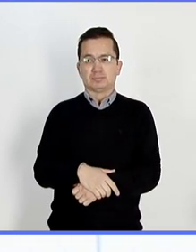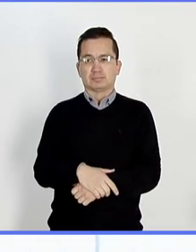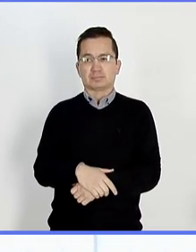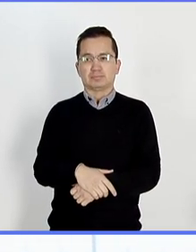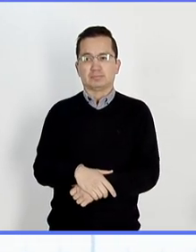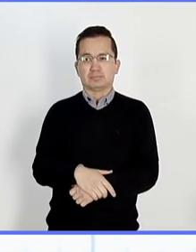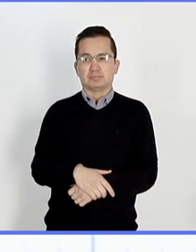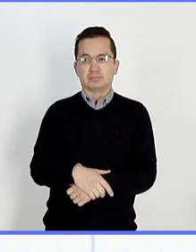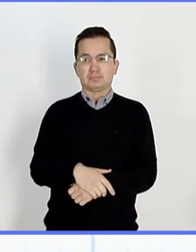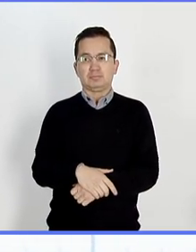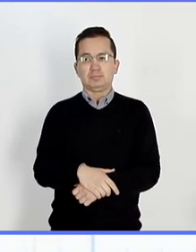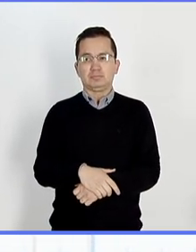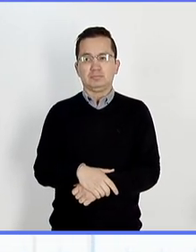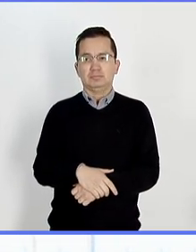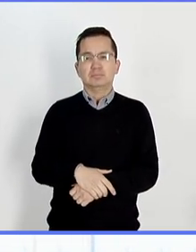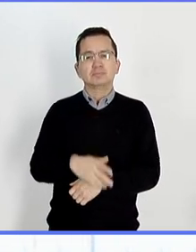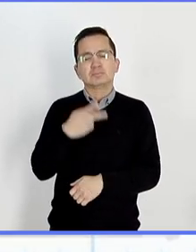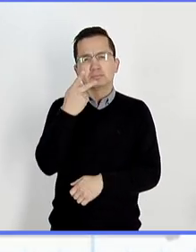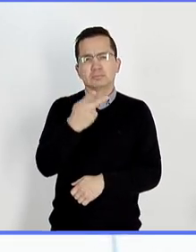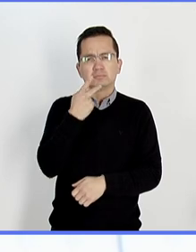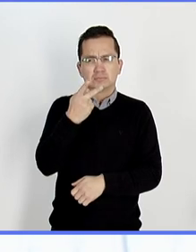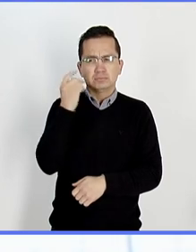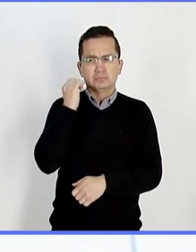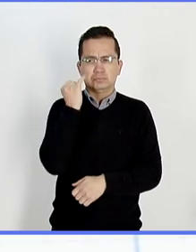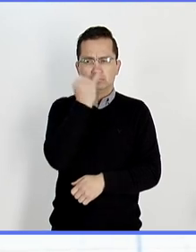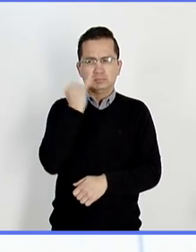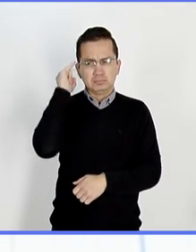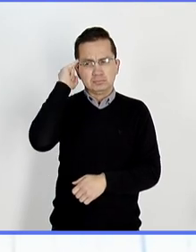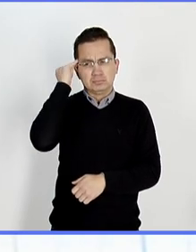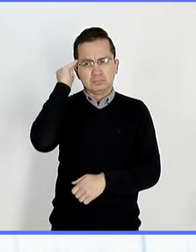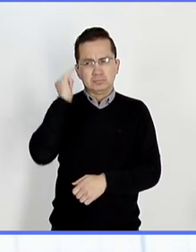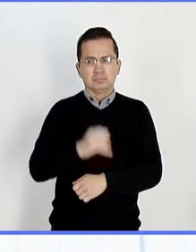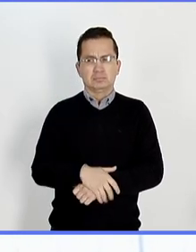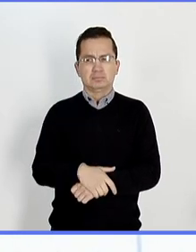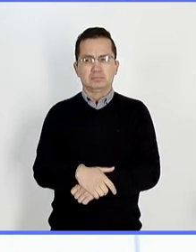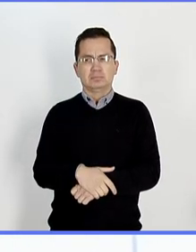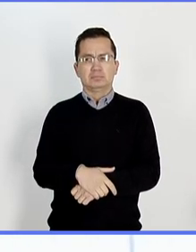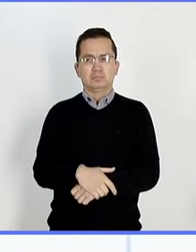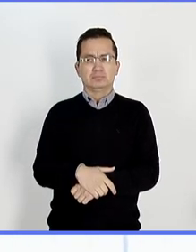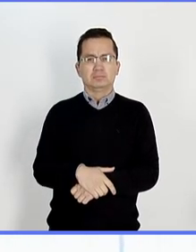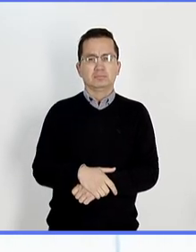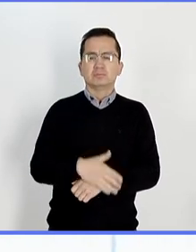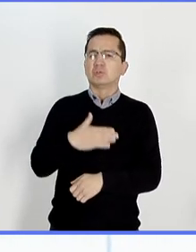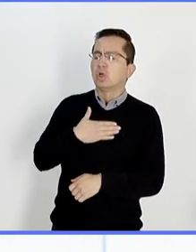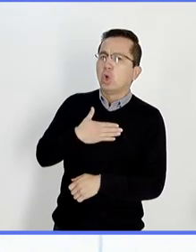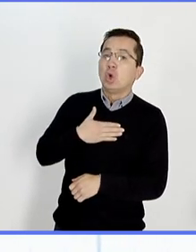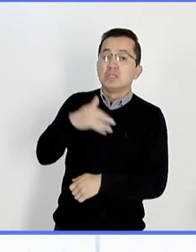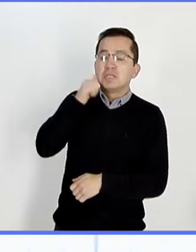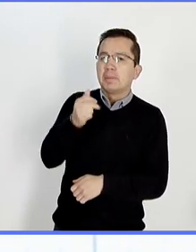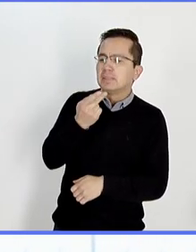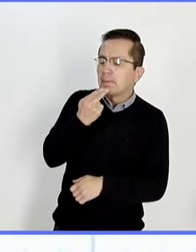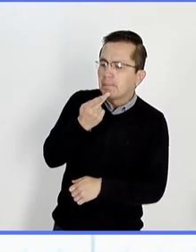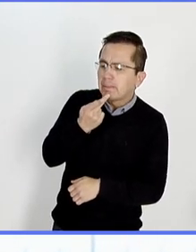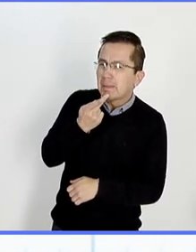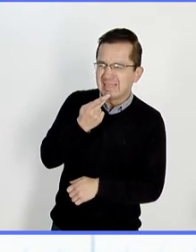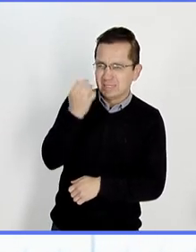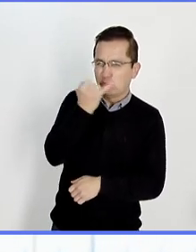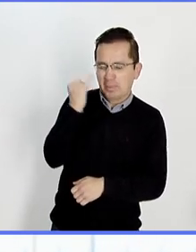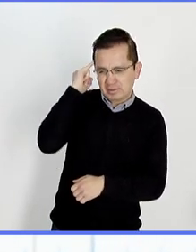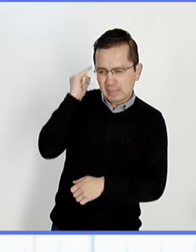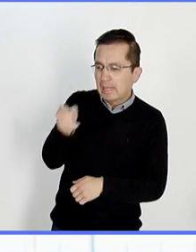Máxhá, ya, Pegi, Kato, Haguikia, le digo que cómo amanecieron, cómo están,